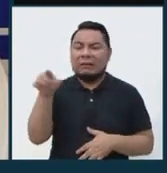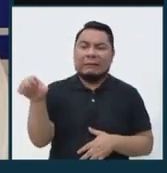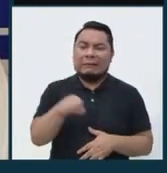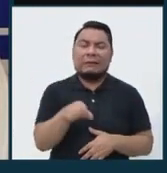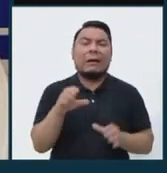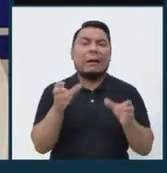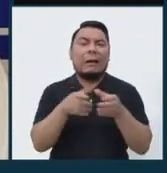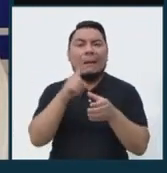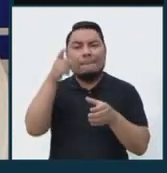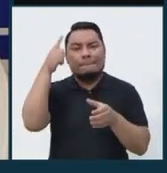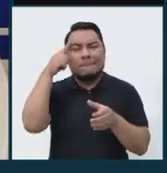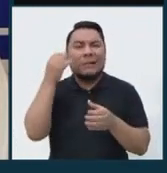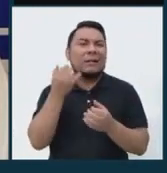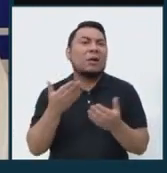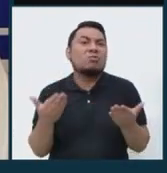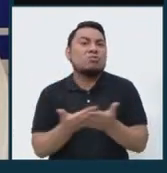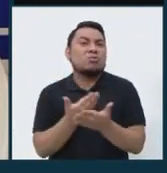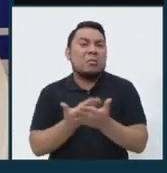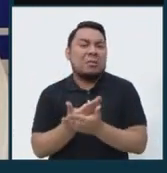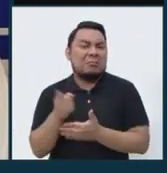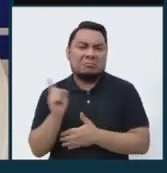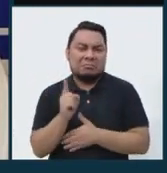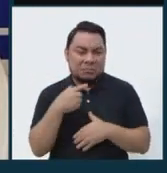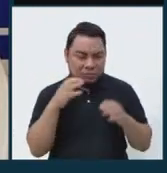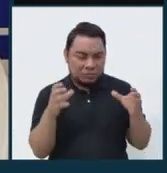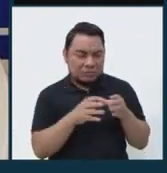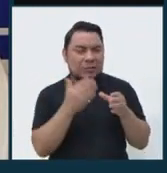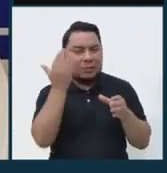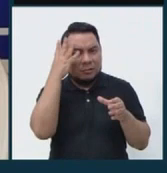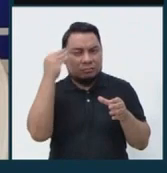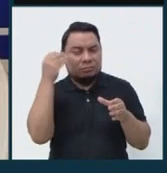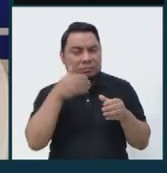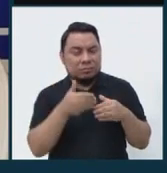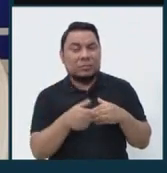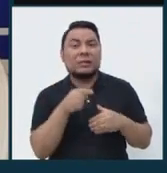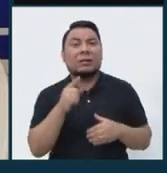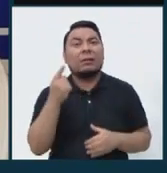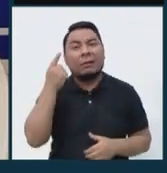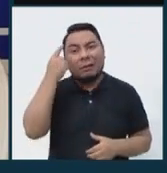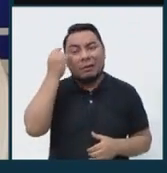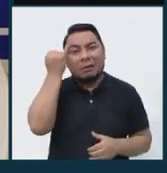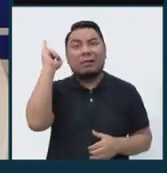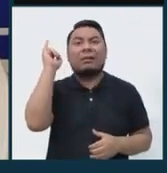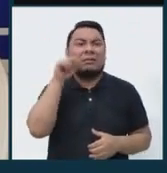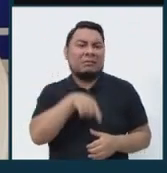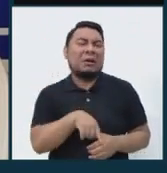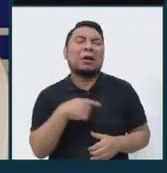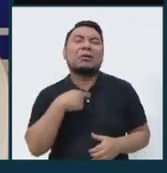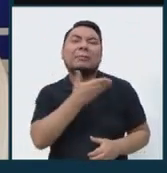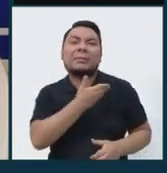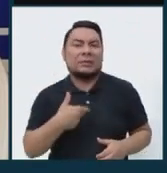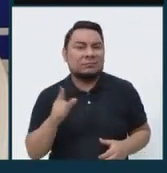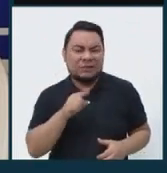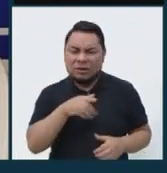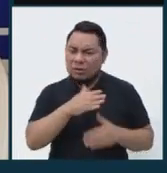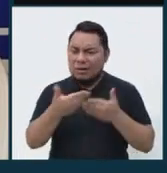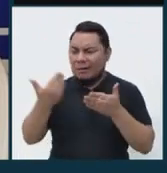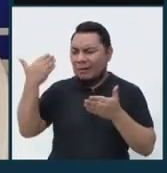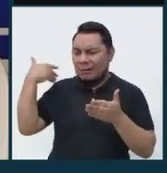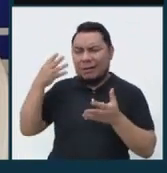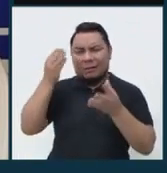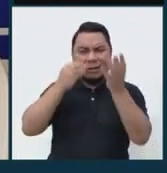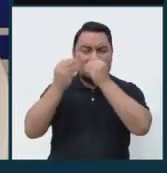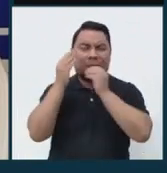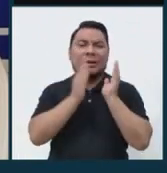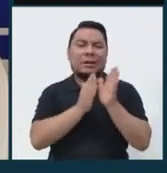alquilado un partido político. Creo que de un momento no se le ocurrió ser presidente. Si no, viene preparándose para todos estos temas que el Perú no